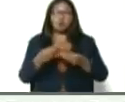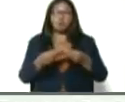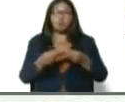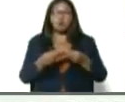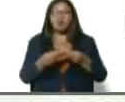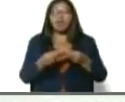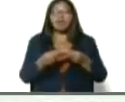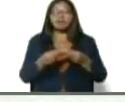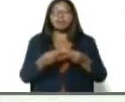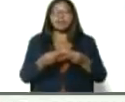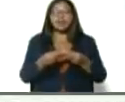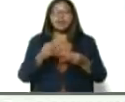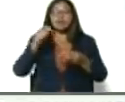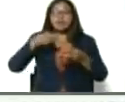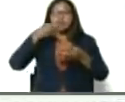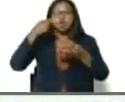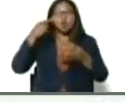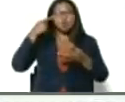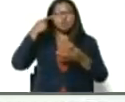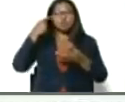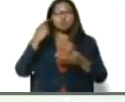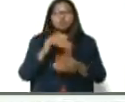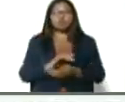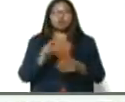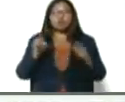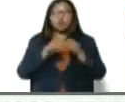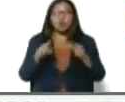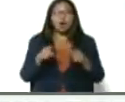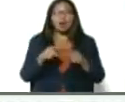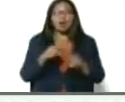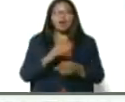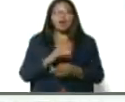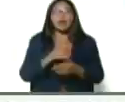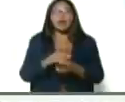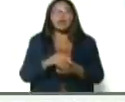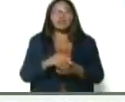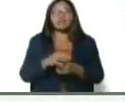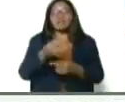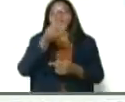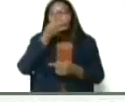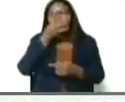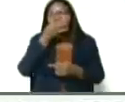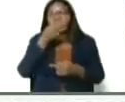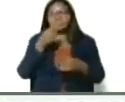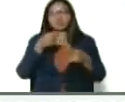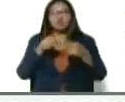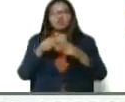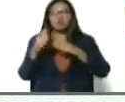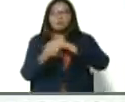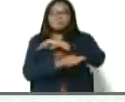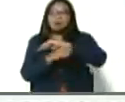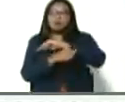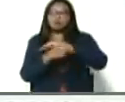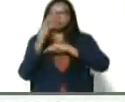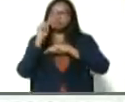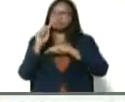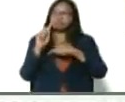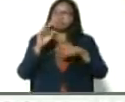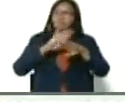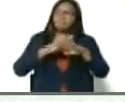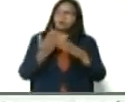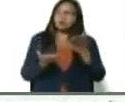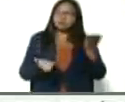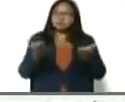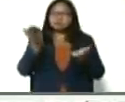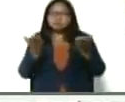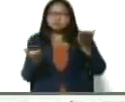chino lo vemos con un color marrón y a nuestra mano derecha vemos que el frijol tiene un color verde. Bueno, la teoría de cómo buscamos